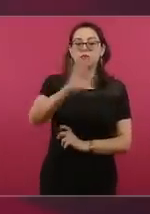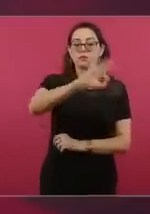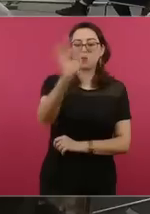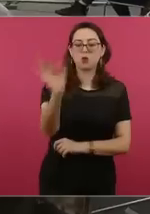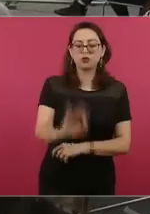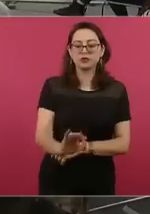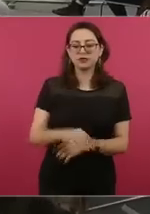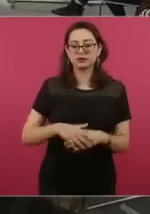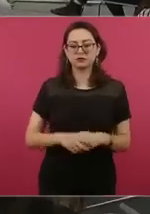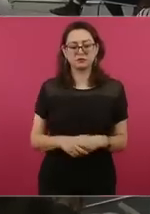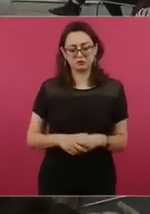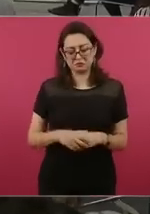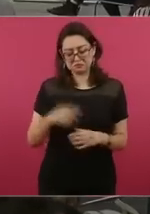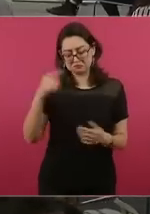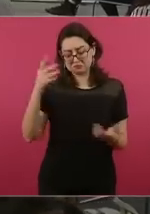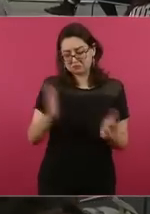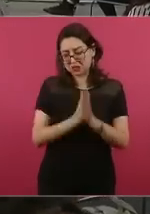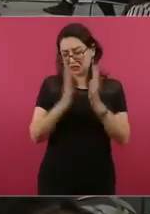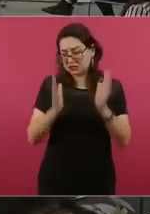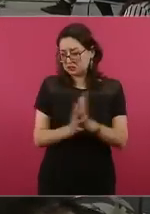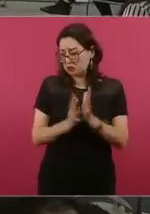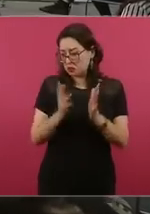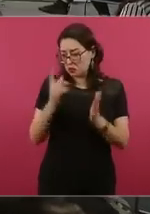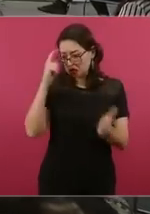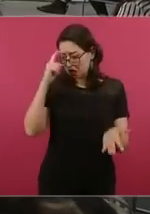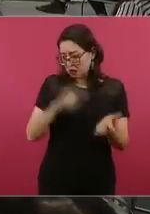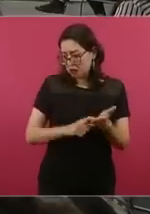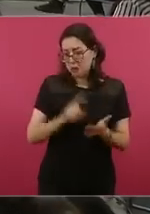Creo que participó como el 20 por ciento, ¿no?